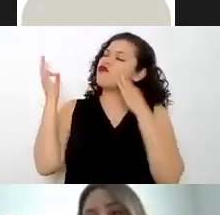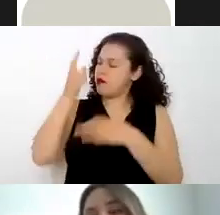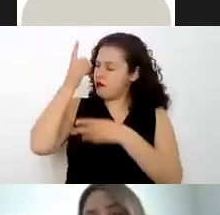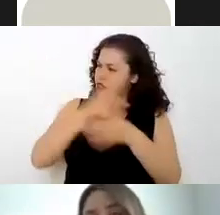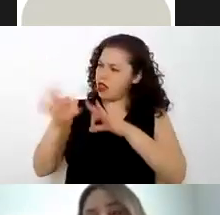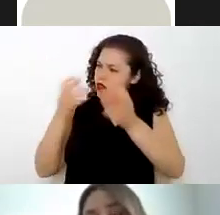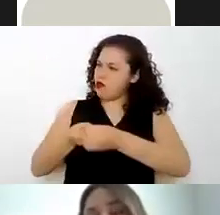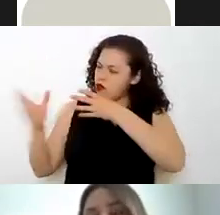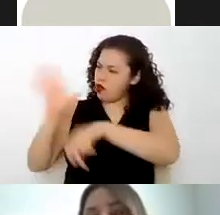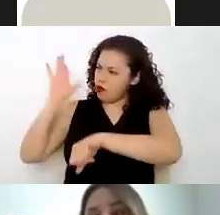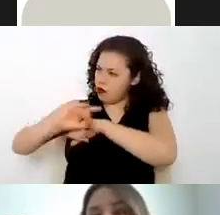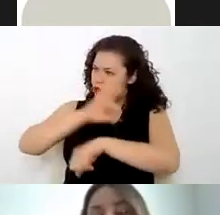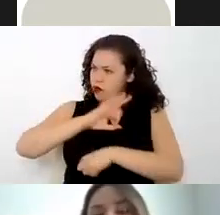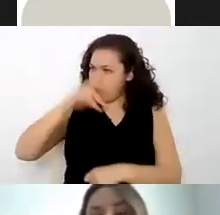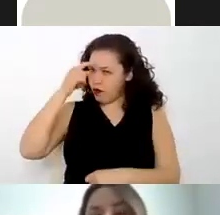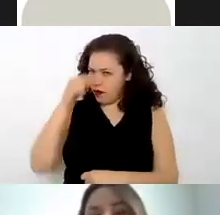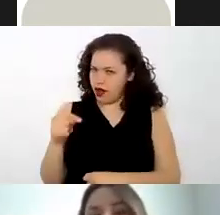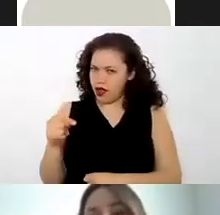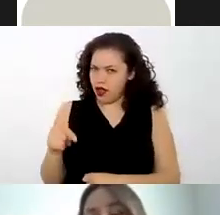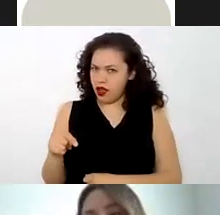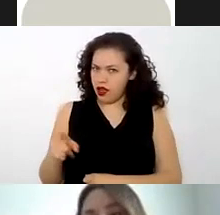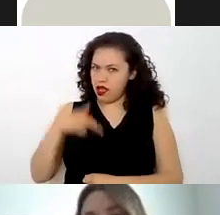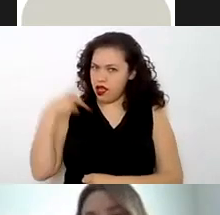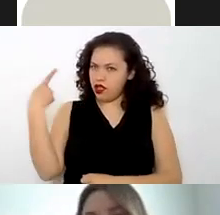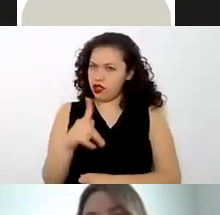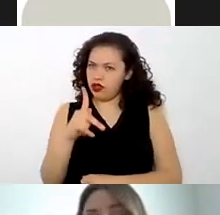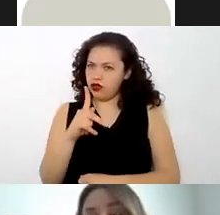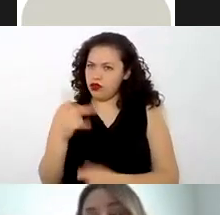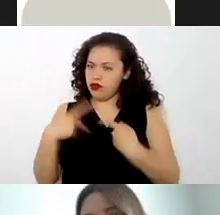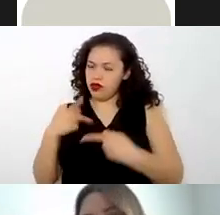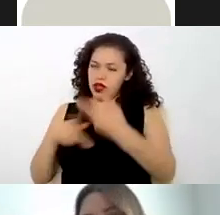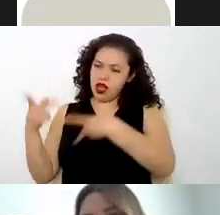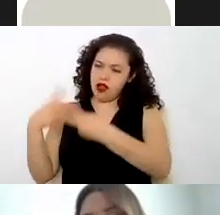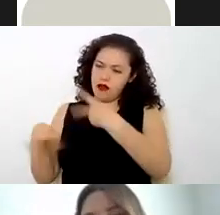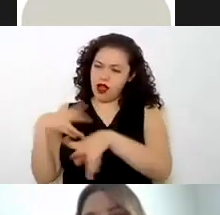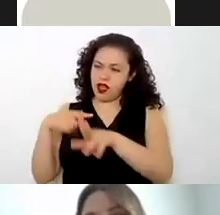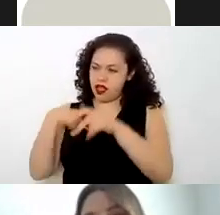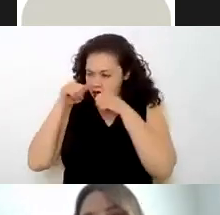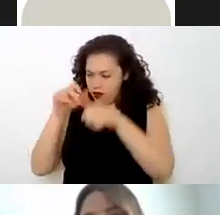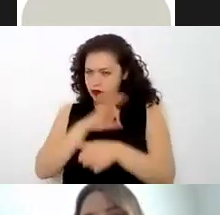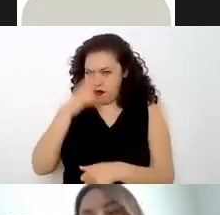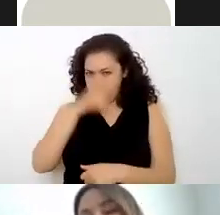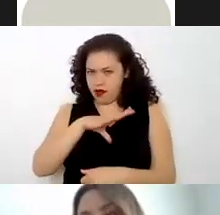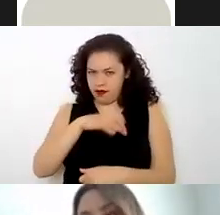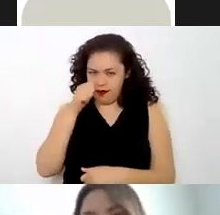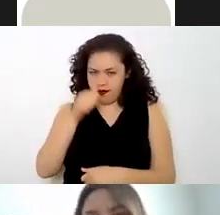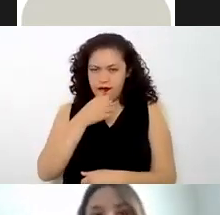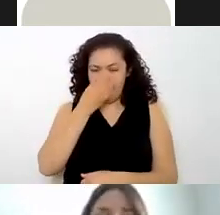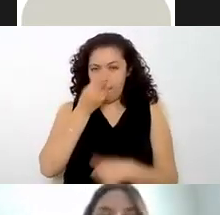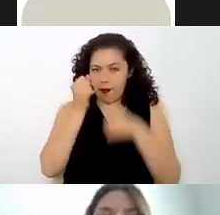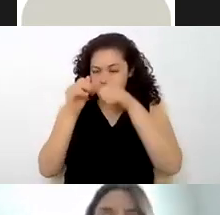esos permisos y esas licencias para poder apoyar a sus familiares con cáncer y bueno también otras